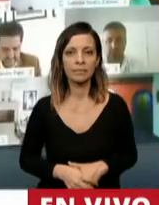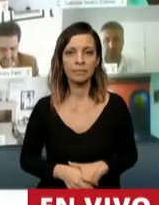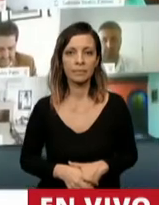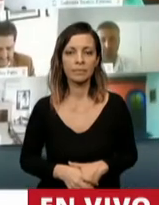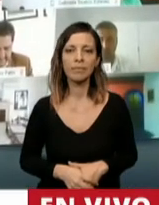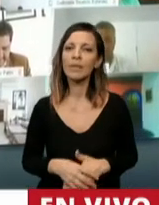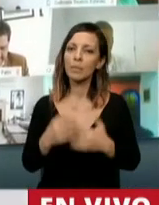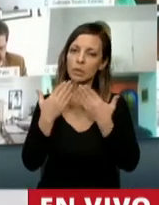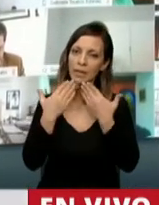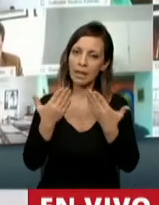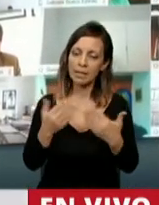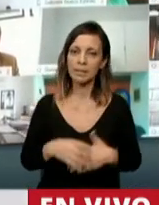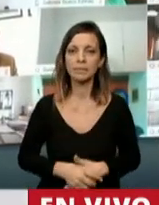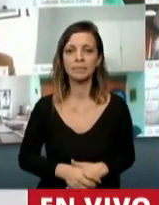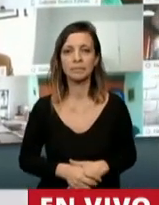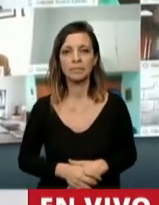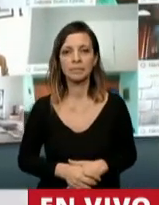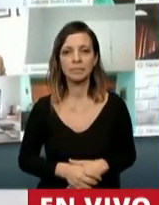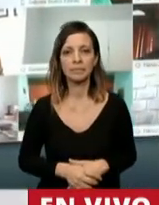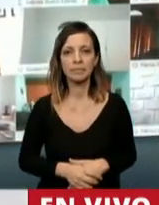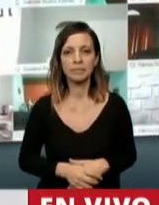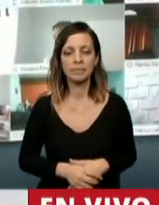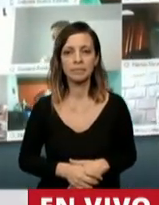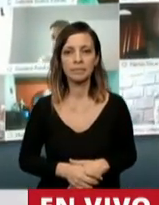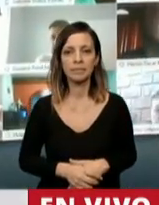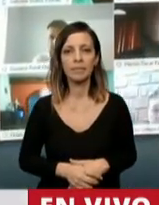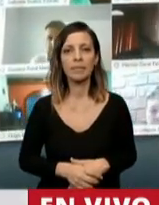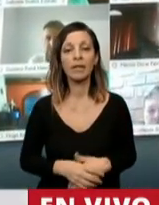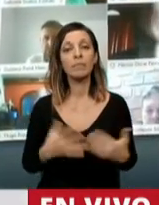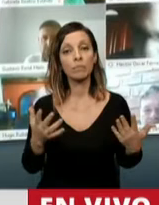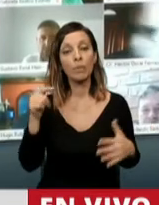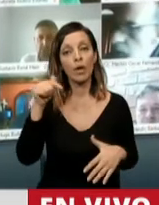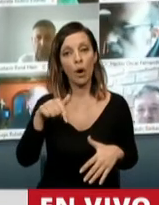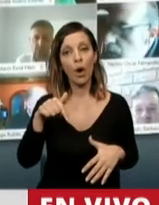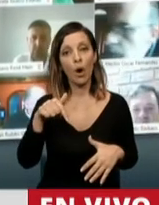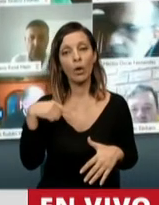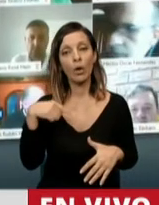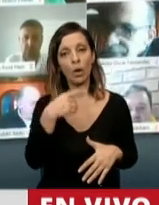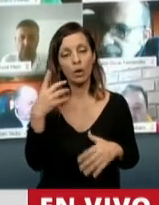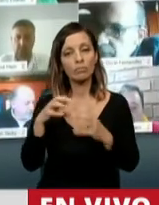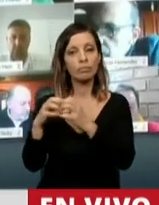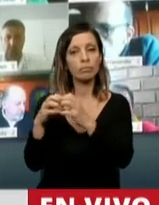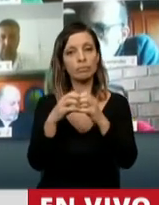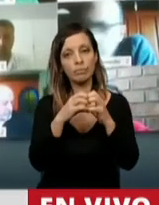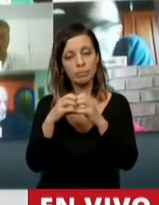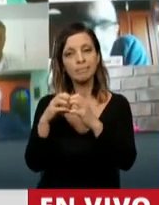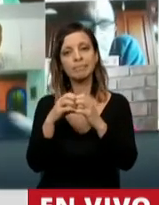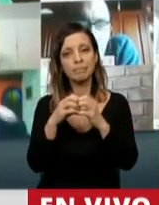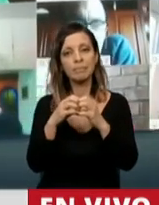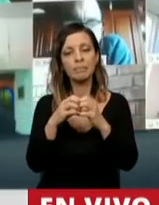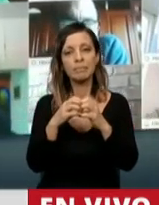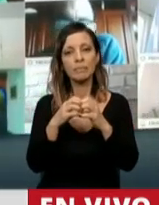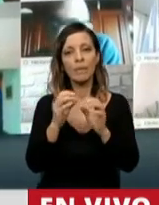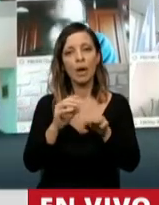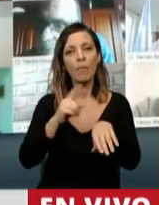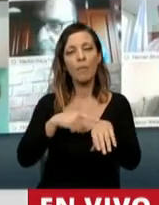Gracias, señor presidente. Bueno, hoy estamos tratando la ampliación o la